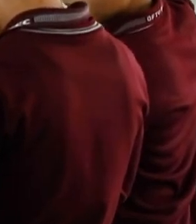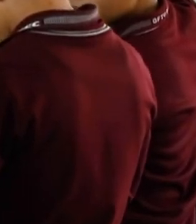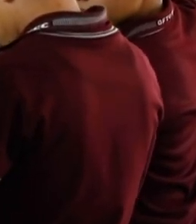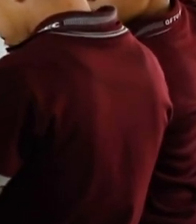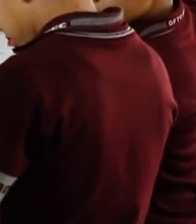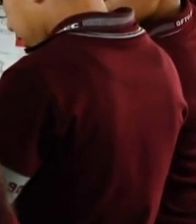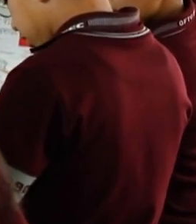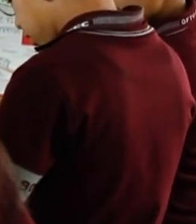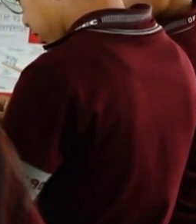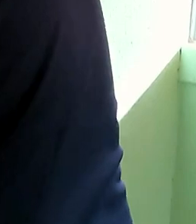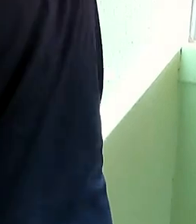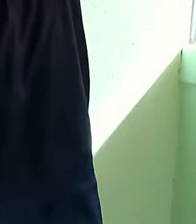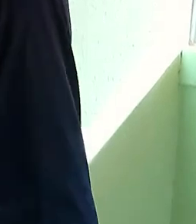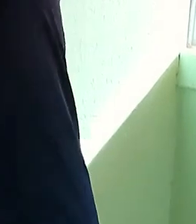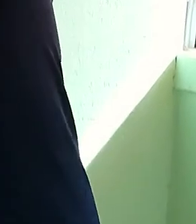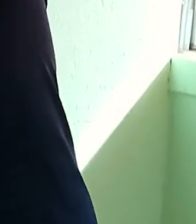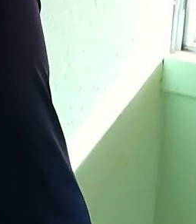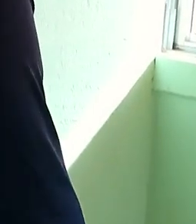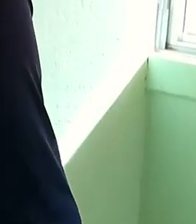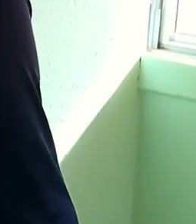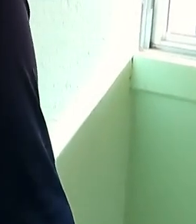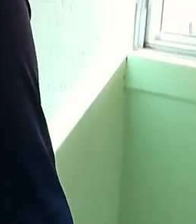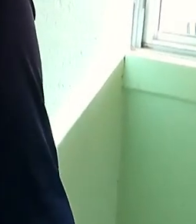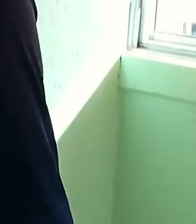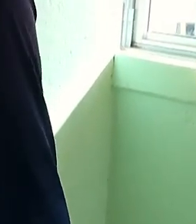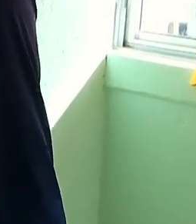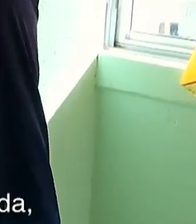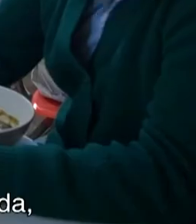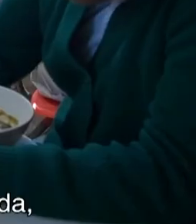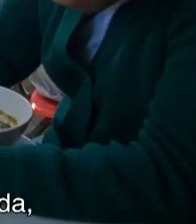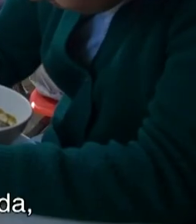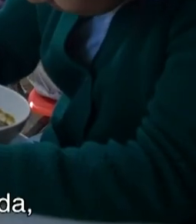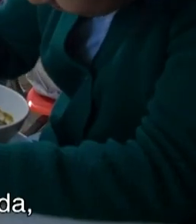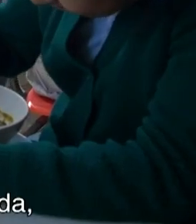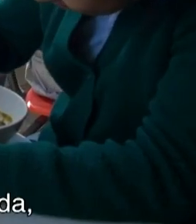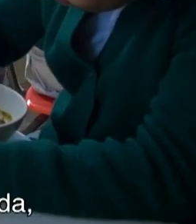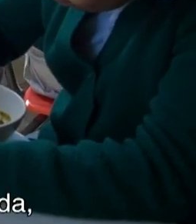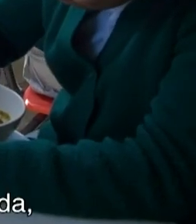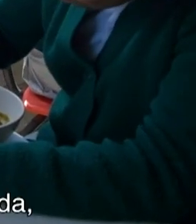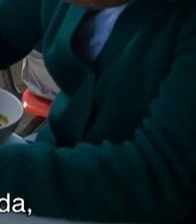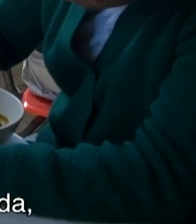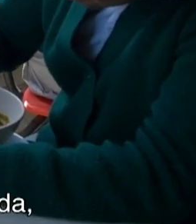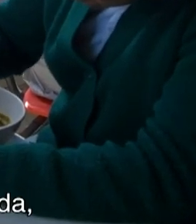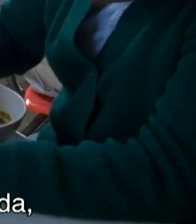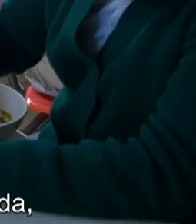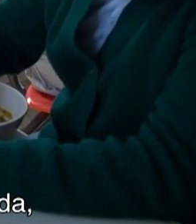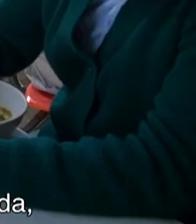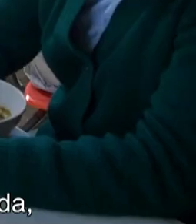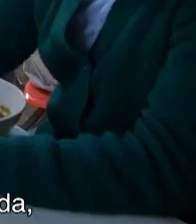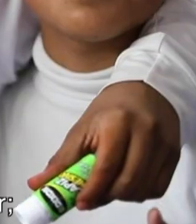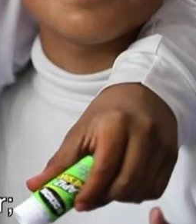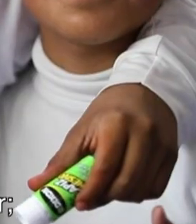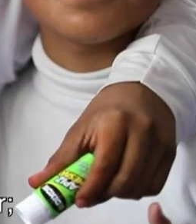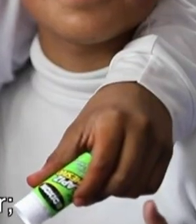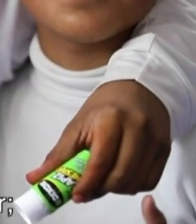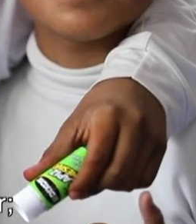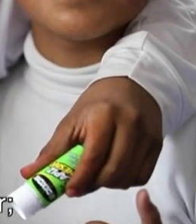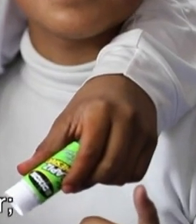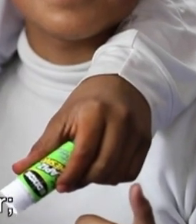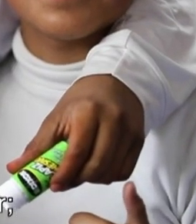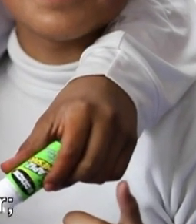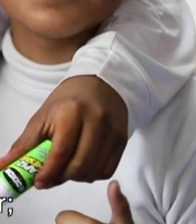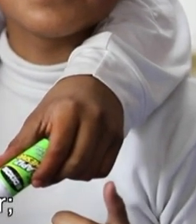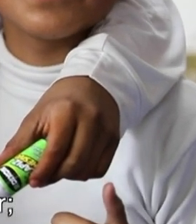las escuelas serán el espacio en el que niñas, niños y adolescentes accedan a una alimentación sana y adecuada que les